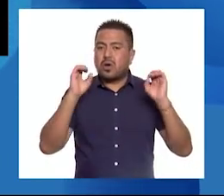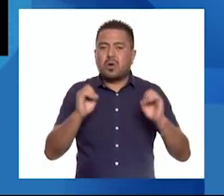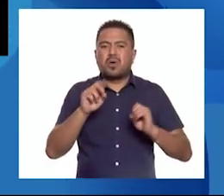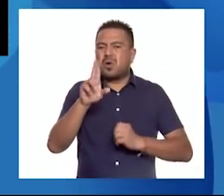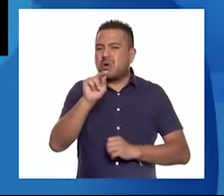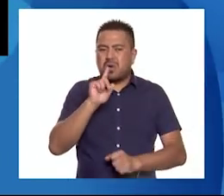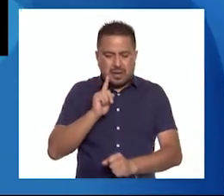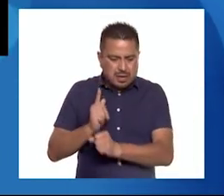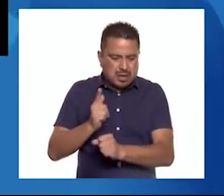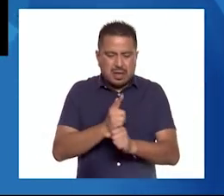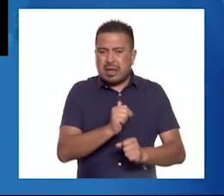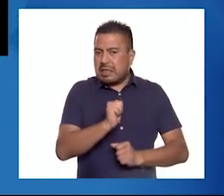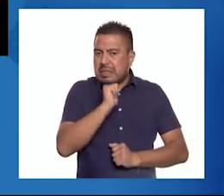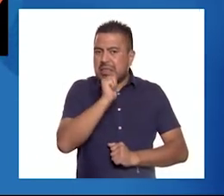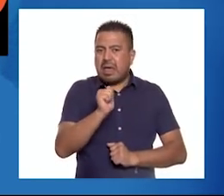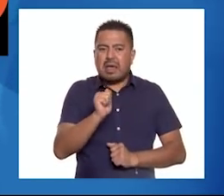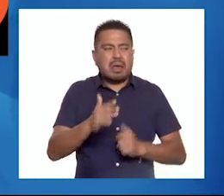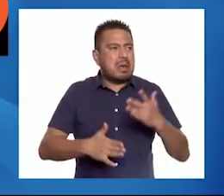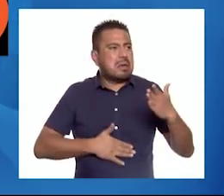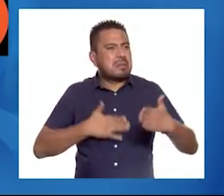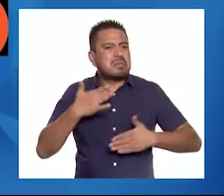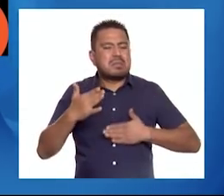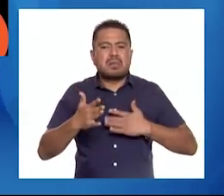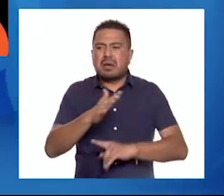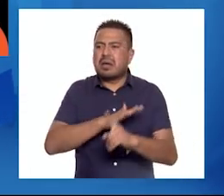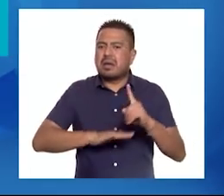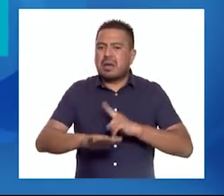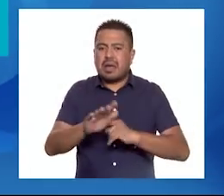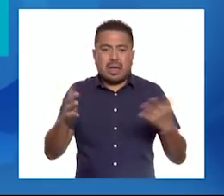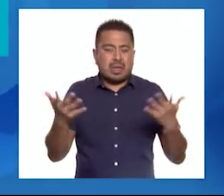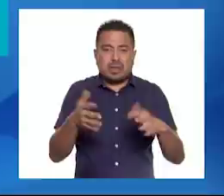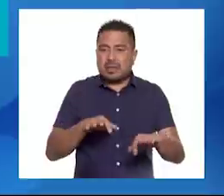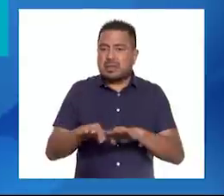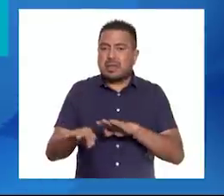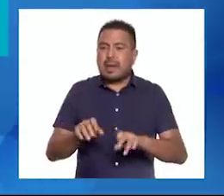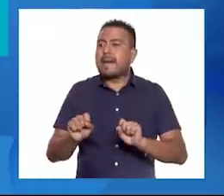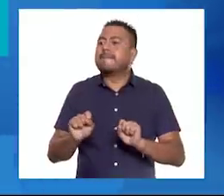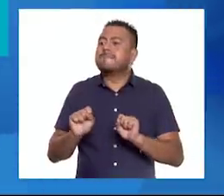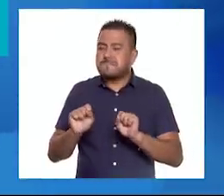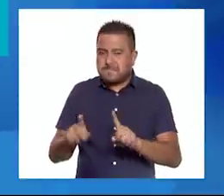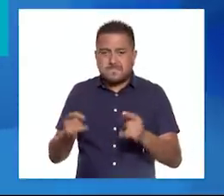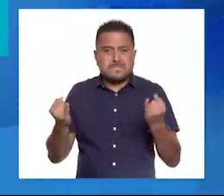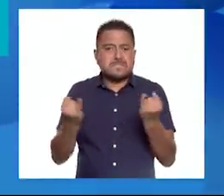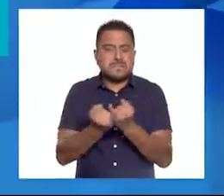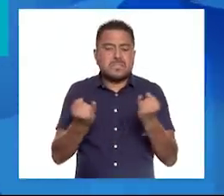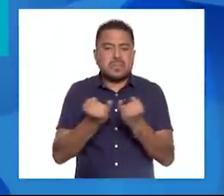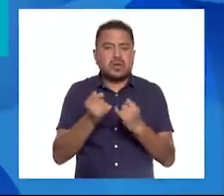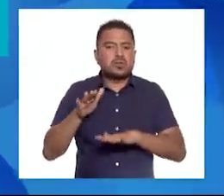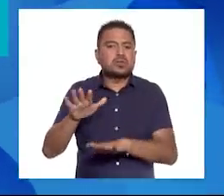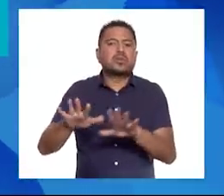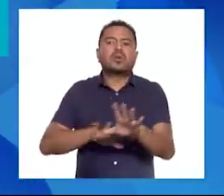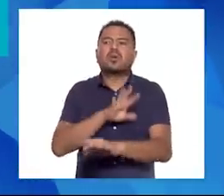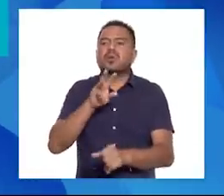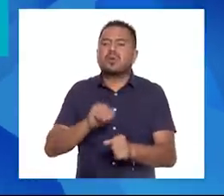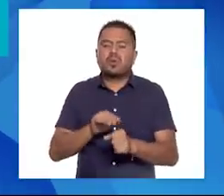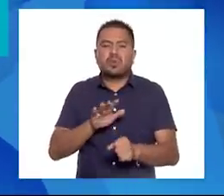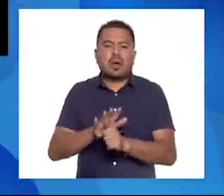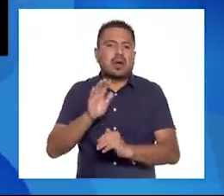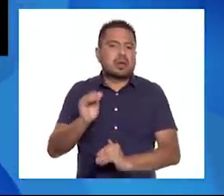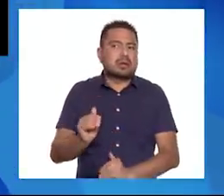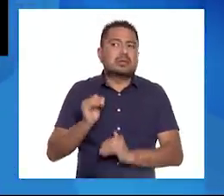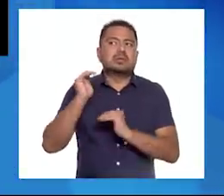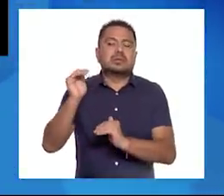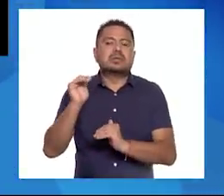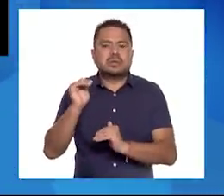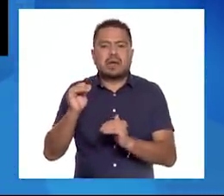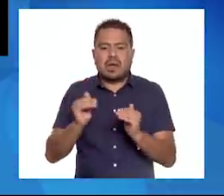no encontramos nada que nos divierta. Al realizar el trabajo de la misma manera y, sobre todo, la limitación